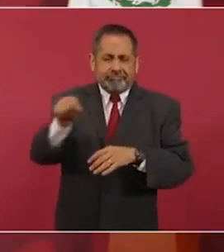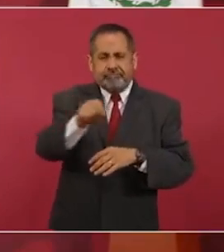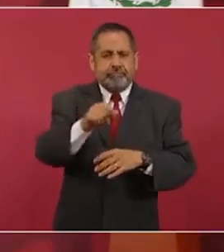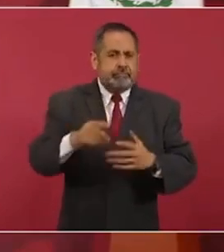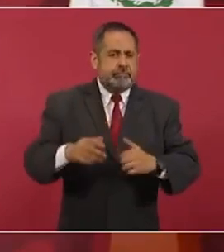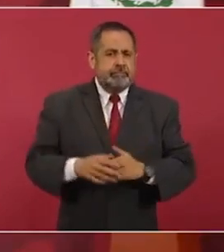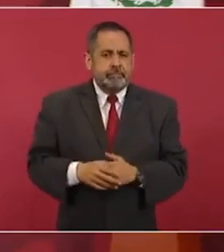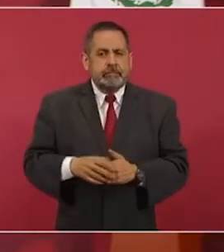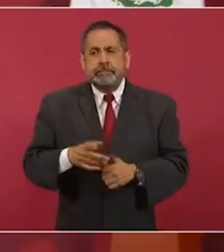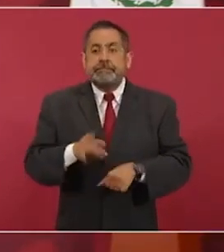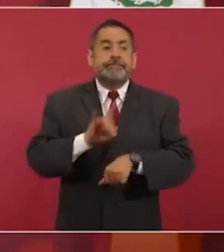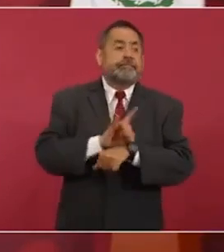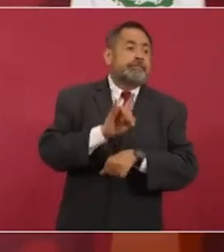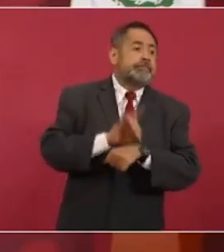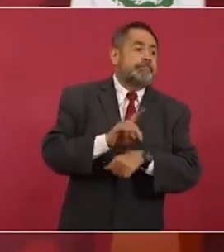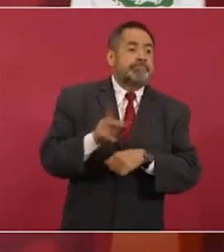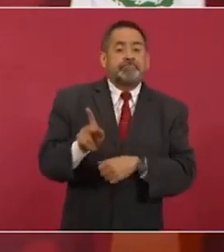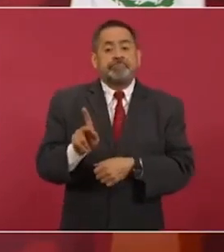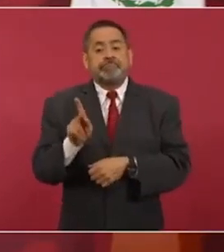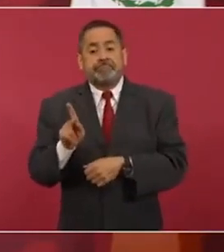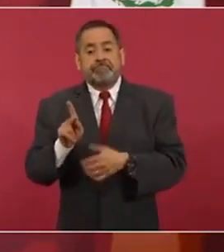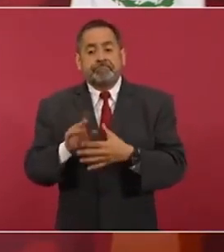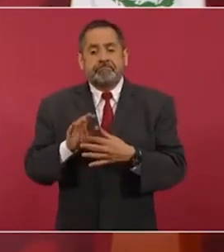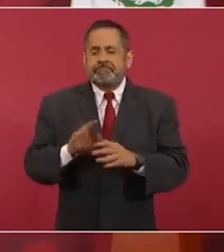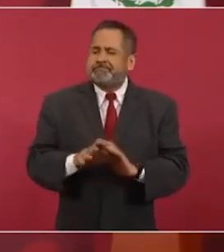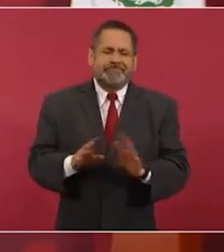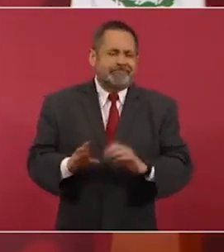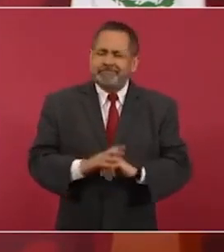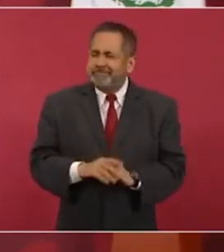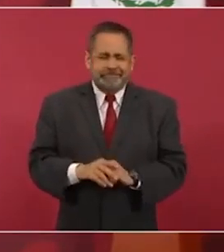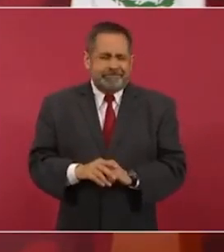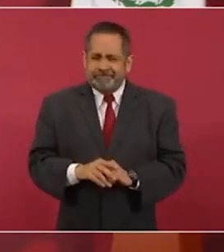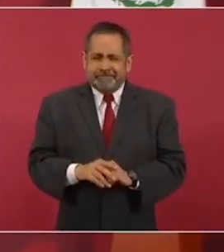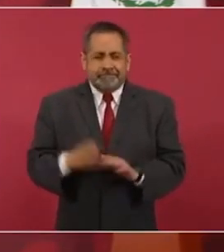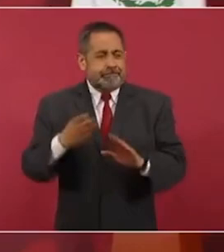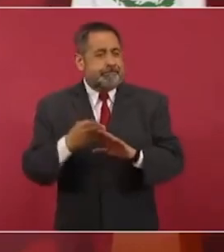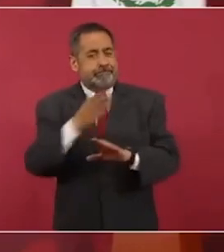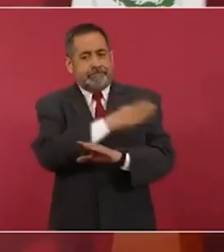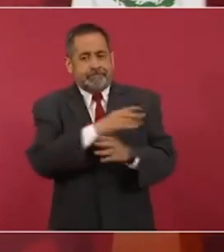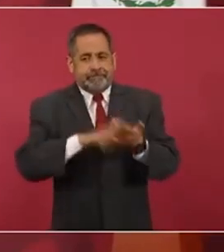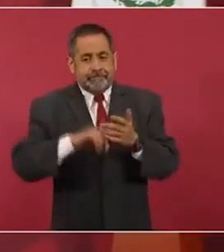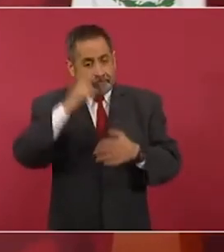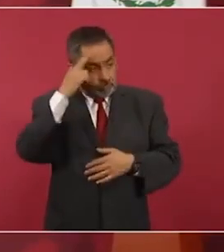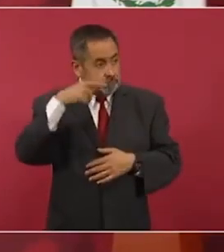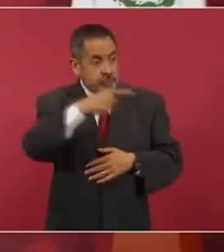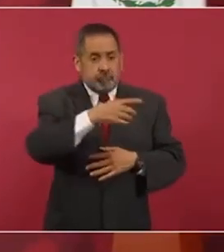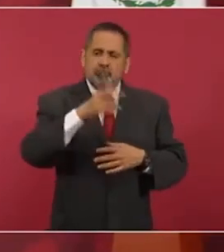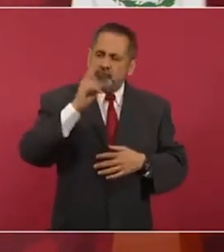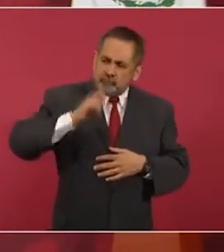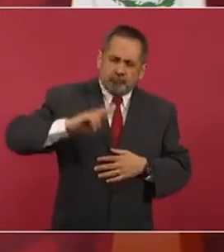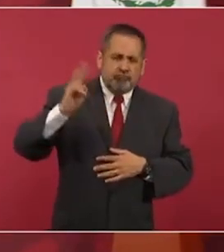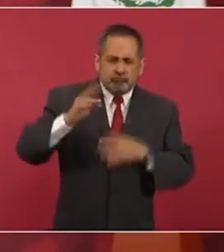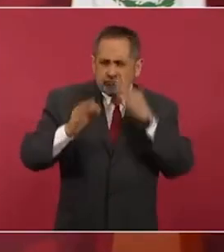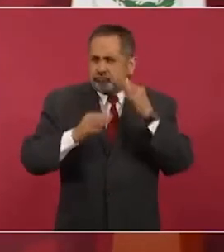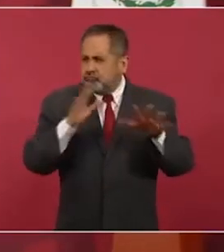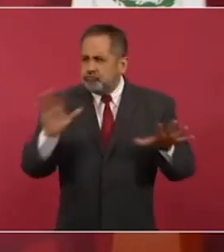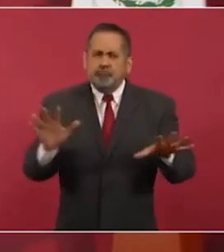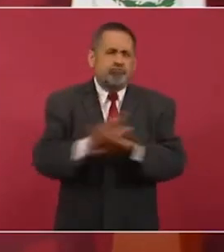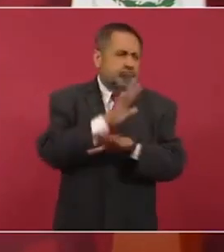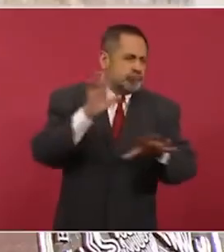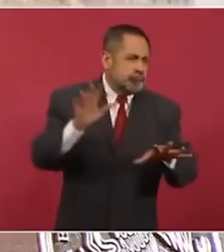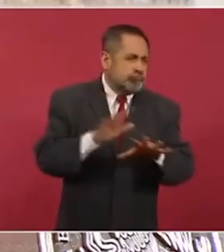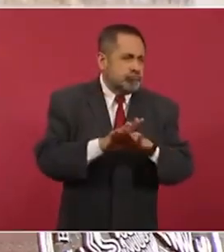no simular como ya sucedió que hablaron de un cambio y fue más de lo mismo